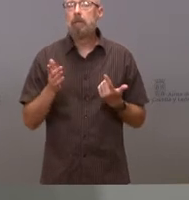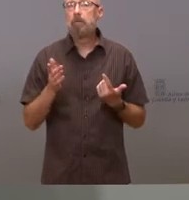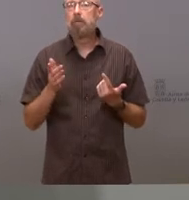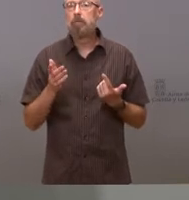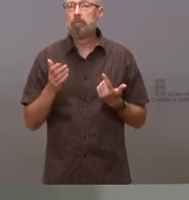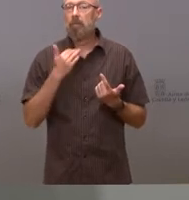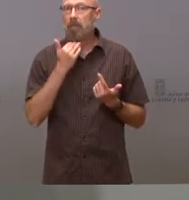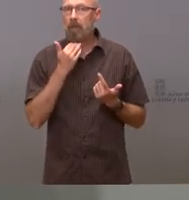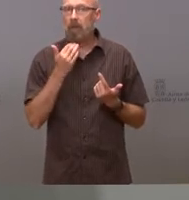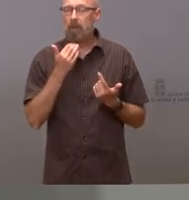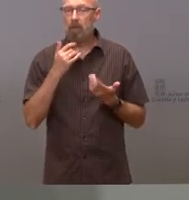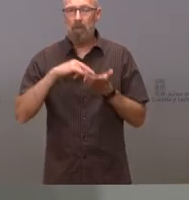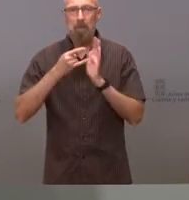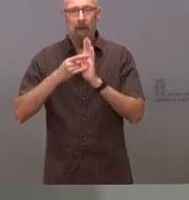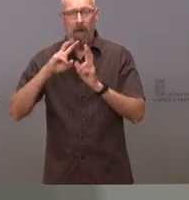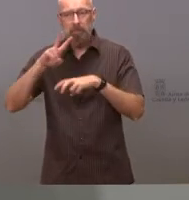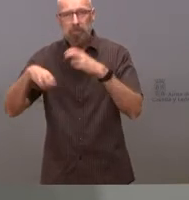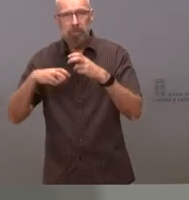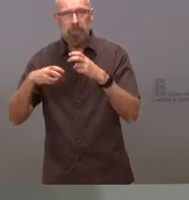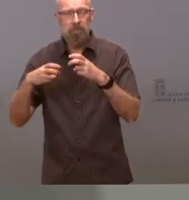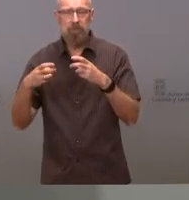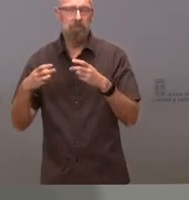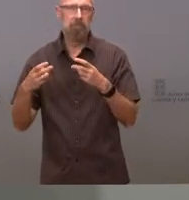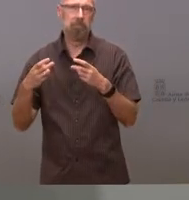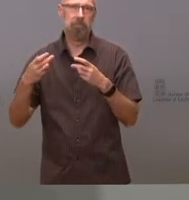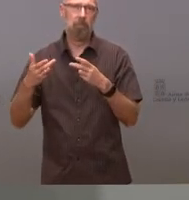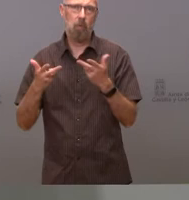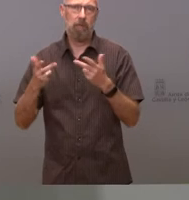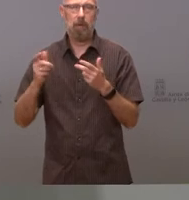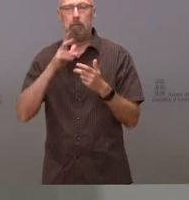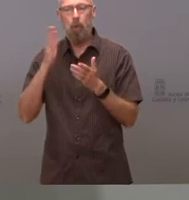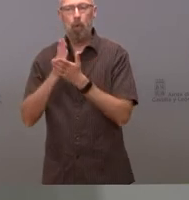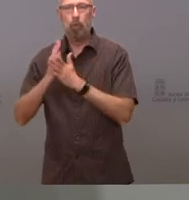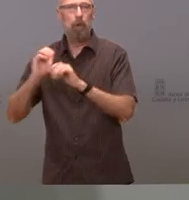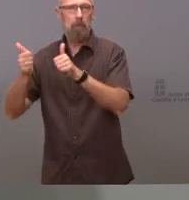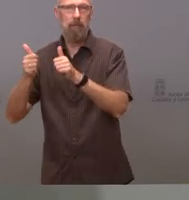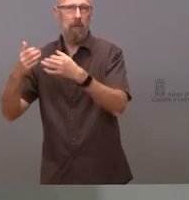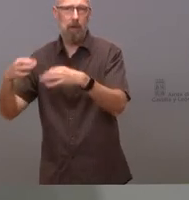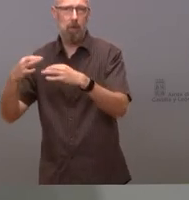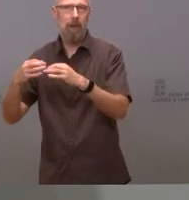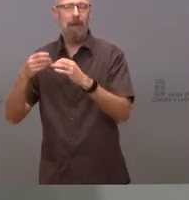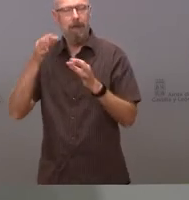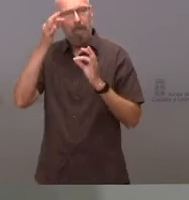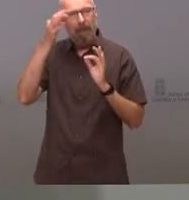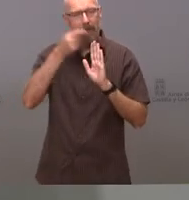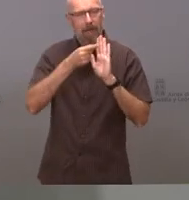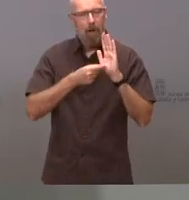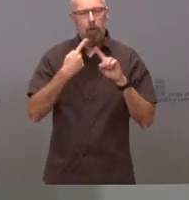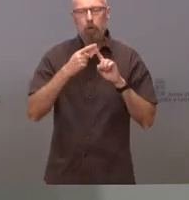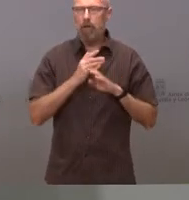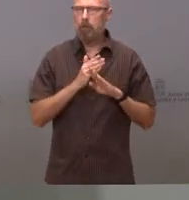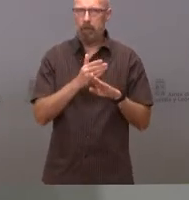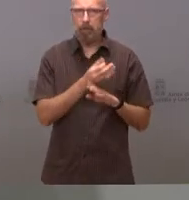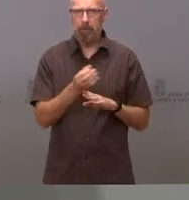urgente replantearse cómo vamos a iniciar el curso porque las medidas de seguridad son suficientes pero de todas maneras tenemos atento a lo que diga